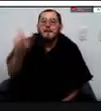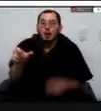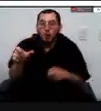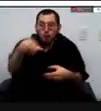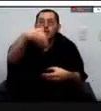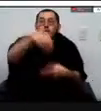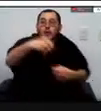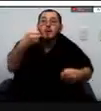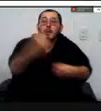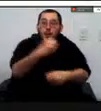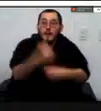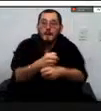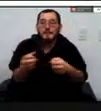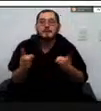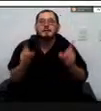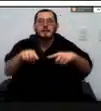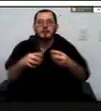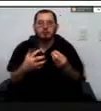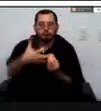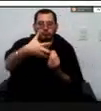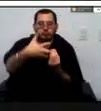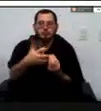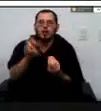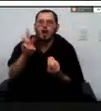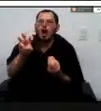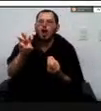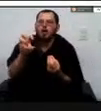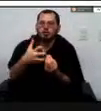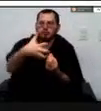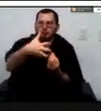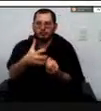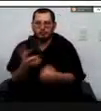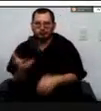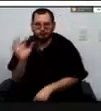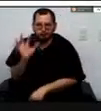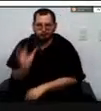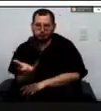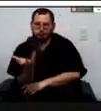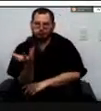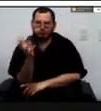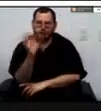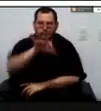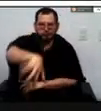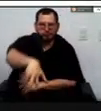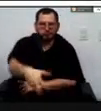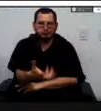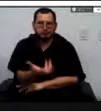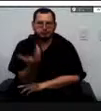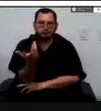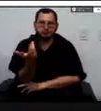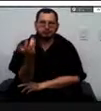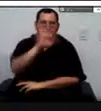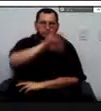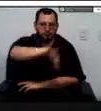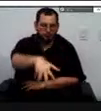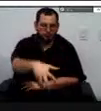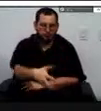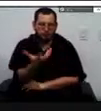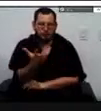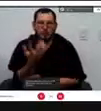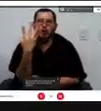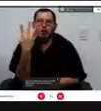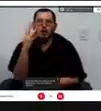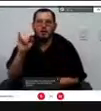8 retroexcavadoras de las cuales cuatro de la unidad nacional y del resto del municipio de los